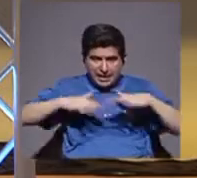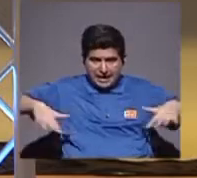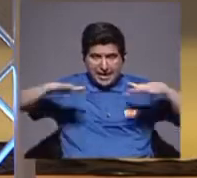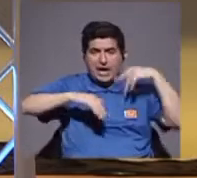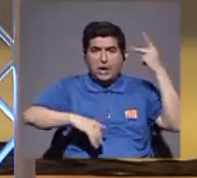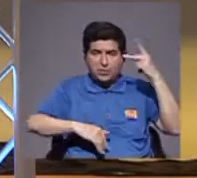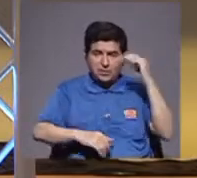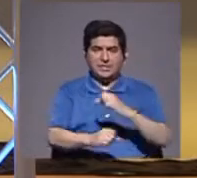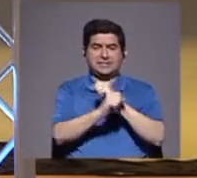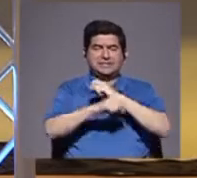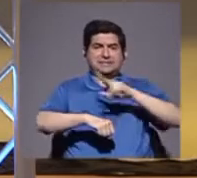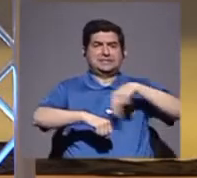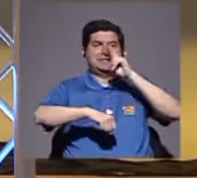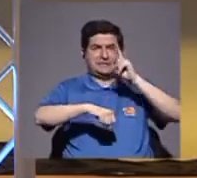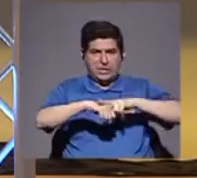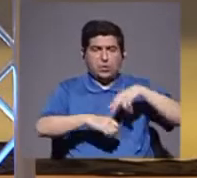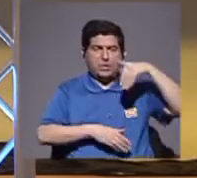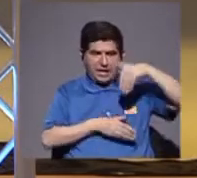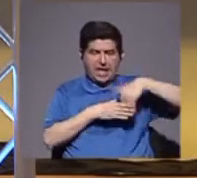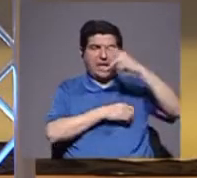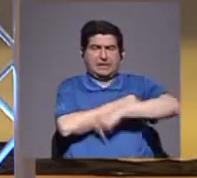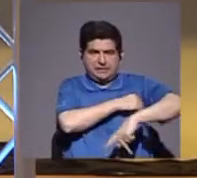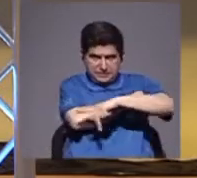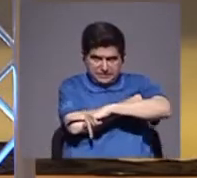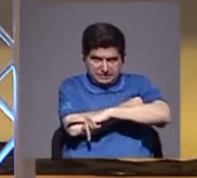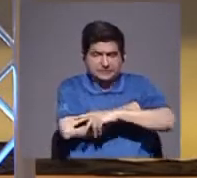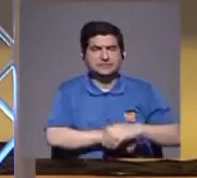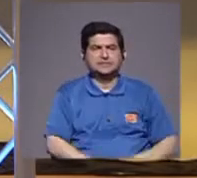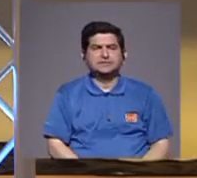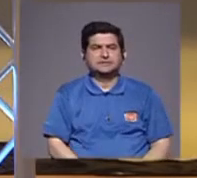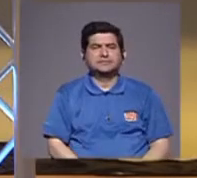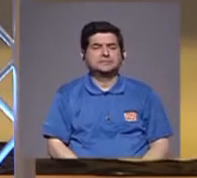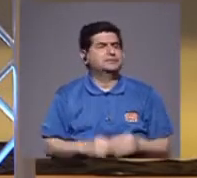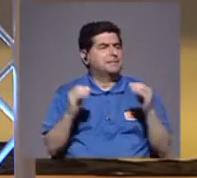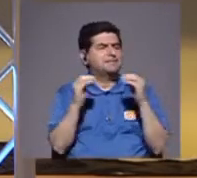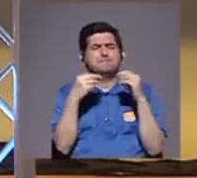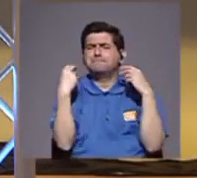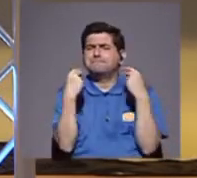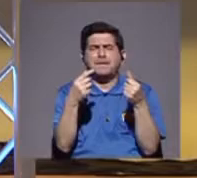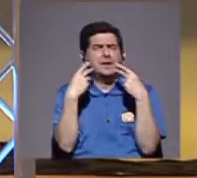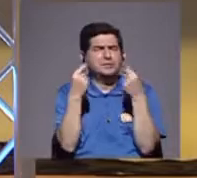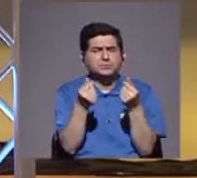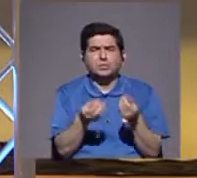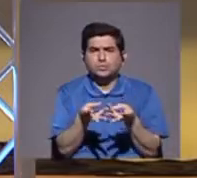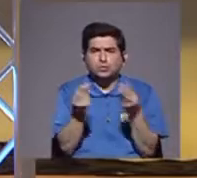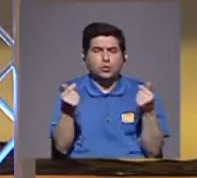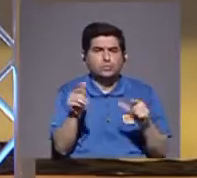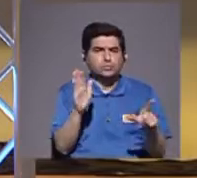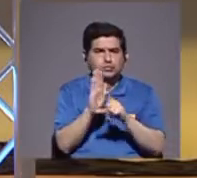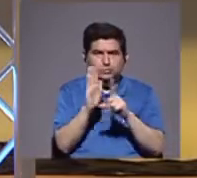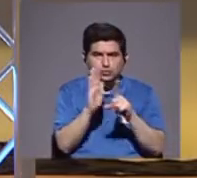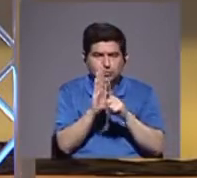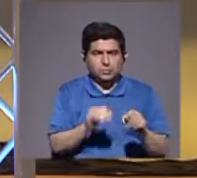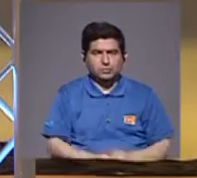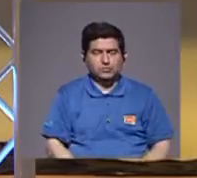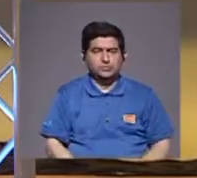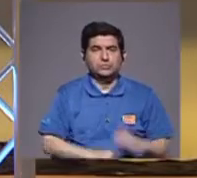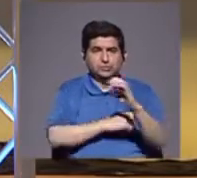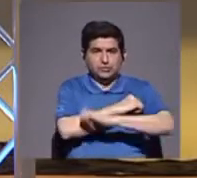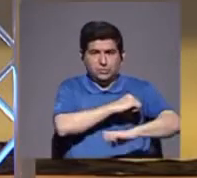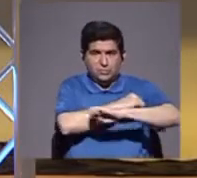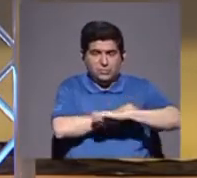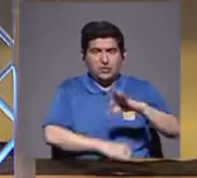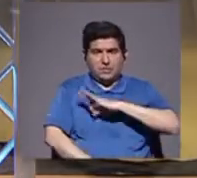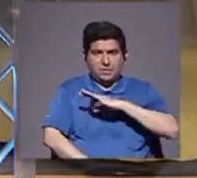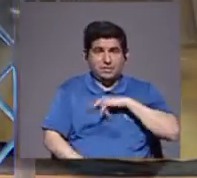y de seguridad nacional, e interna del país, es que, lo más pronto, que lleguemos a soluciones legales, en las que el Estado, se beneficie,